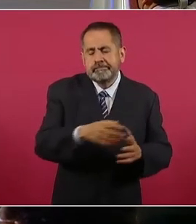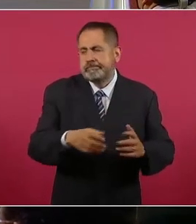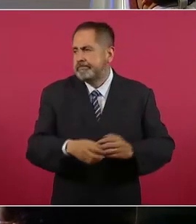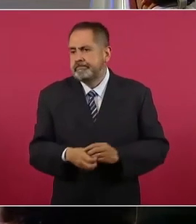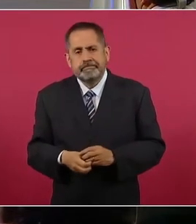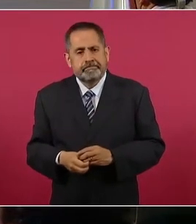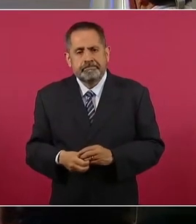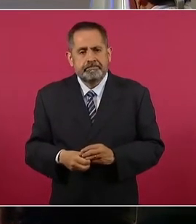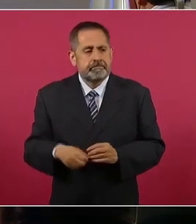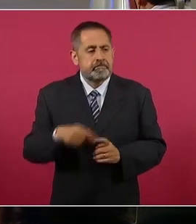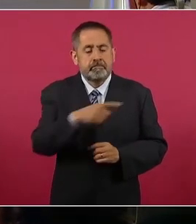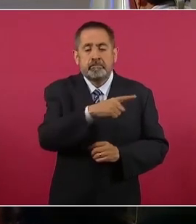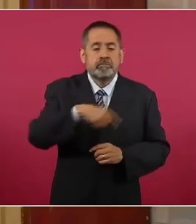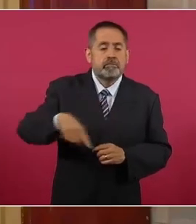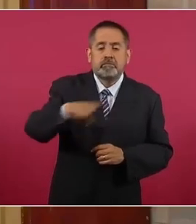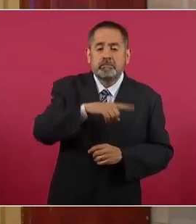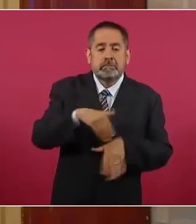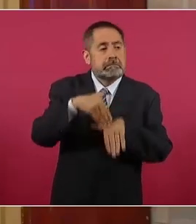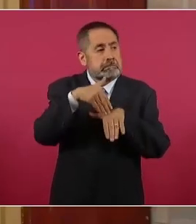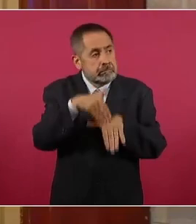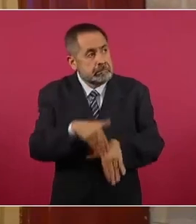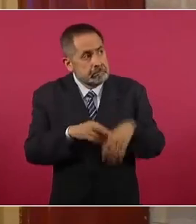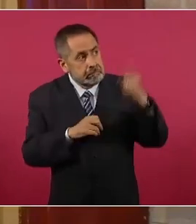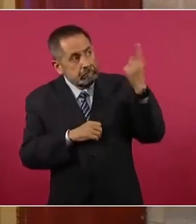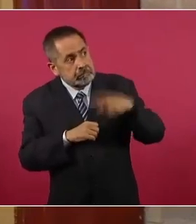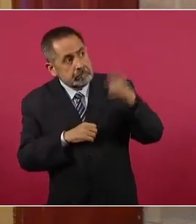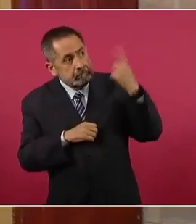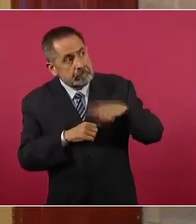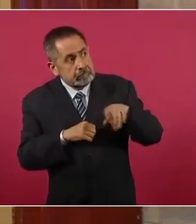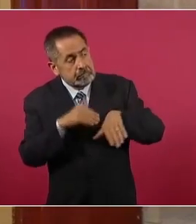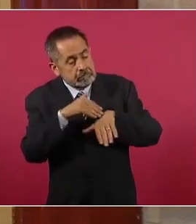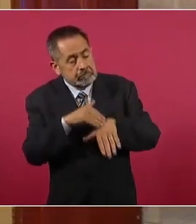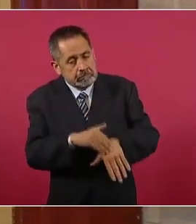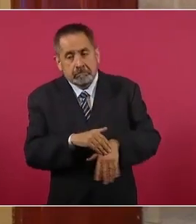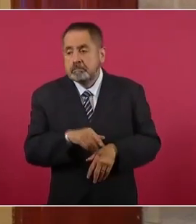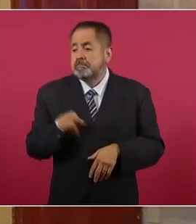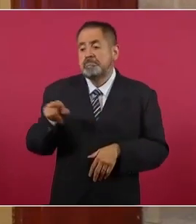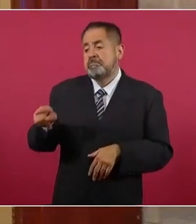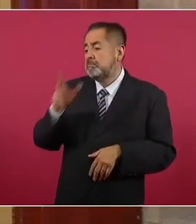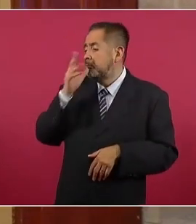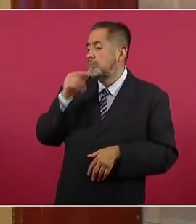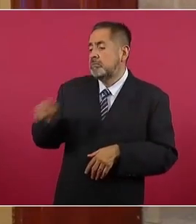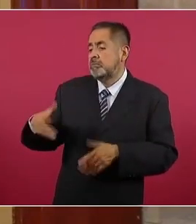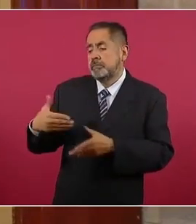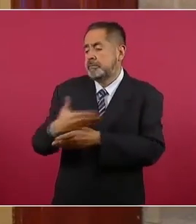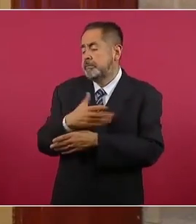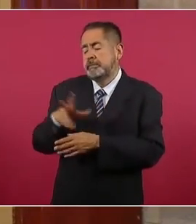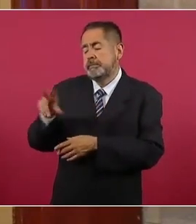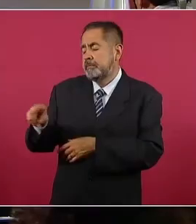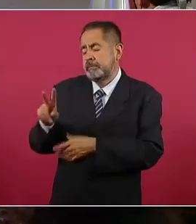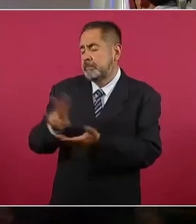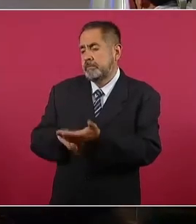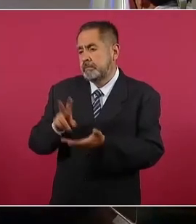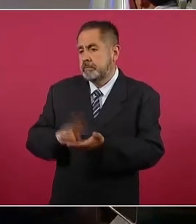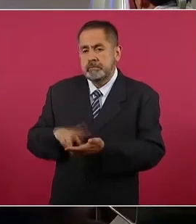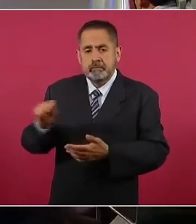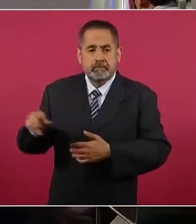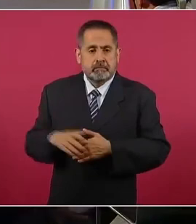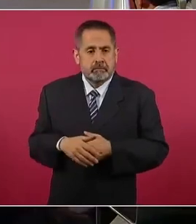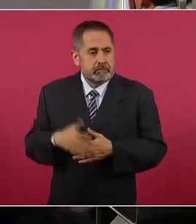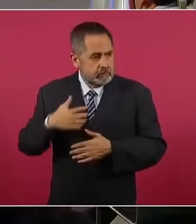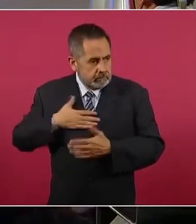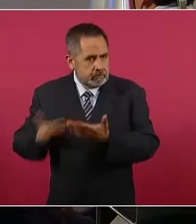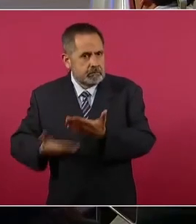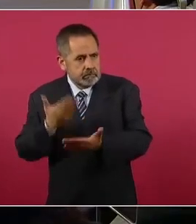demostrando su lealtad a los mandamases, declararon improcedente nuestra